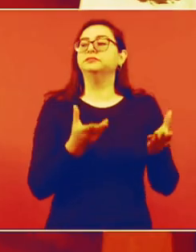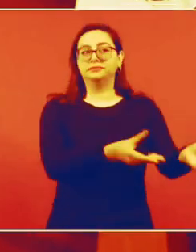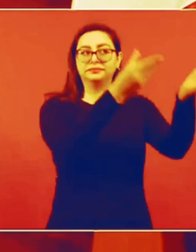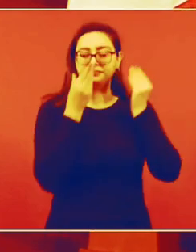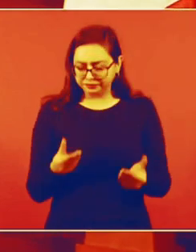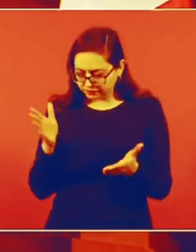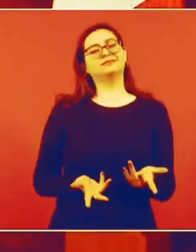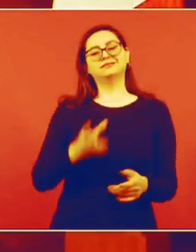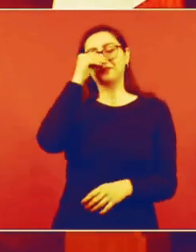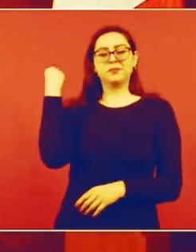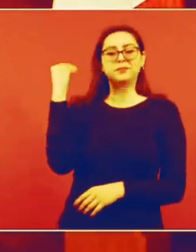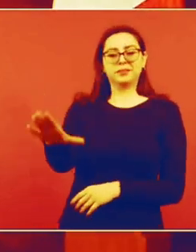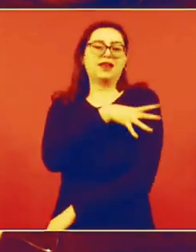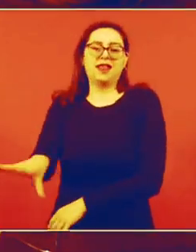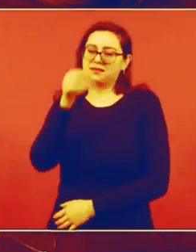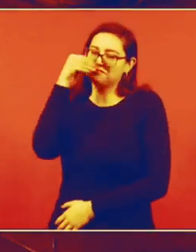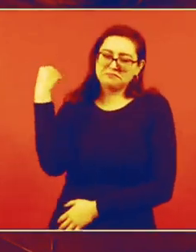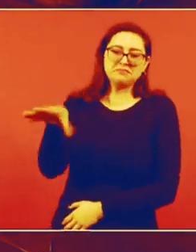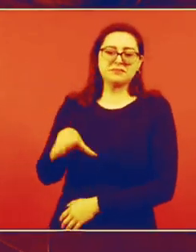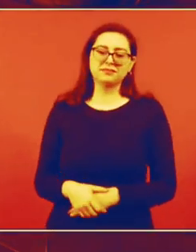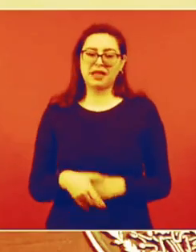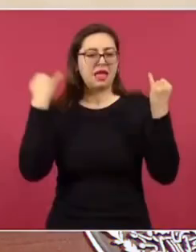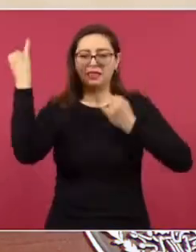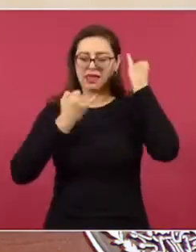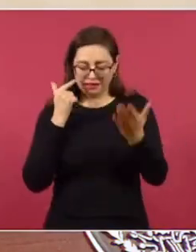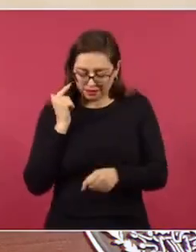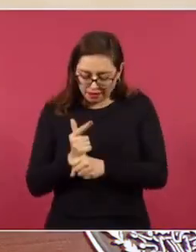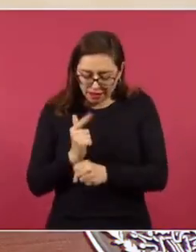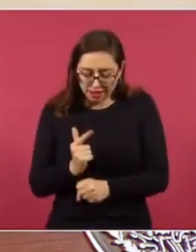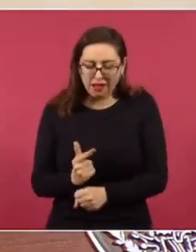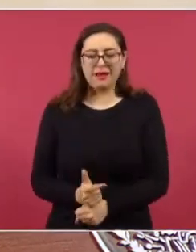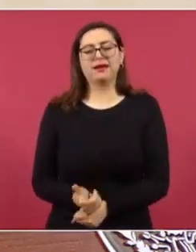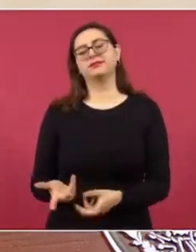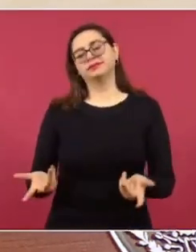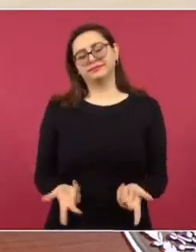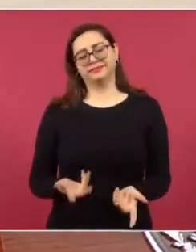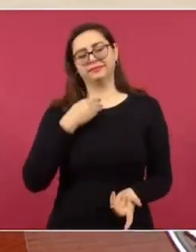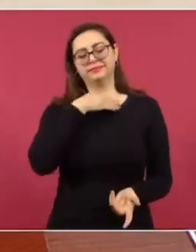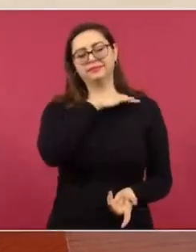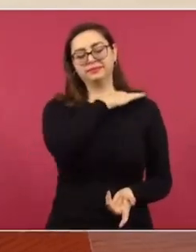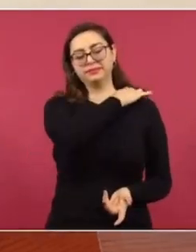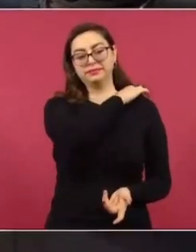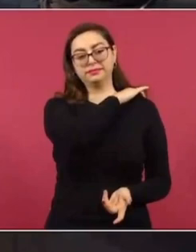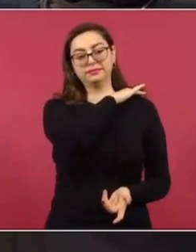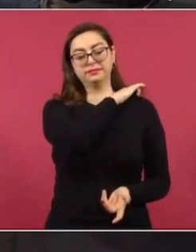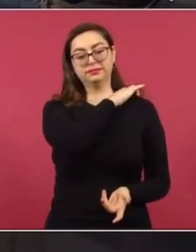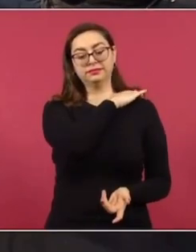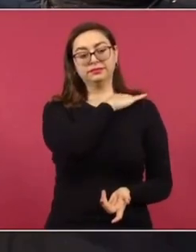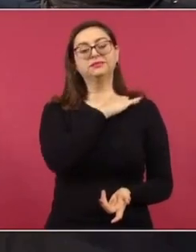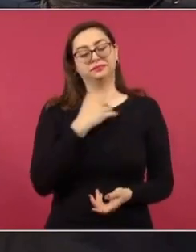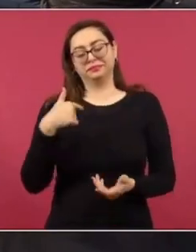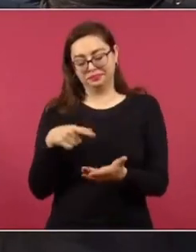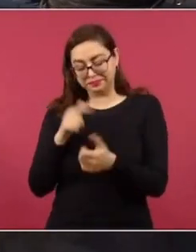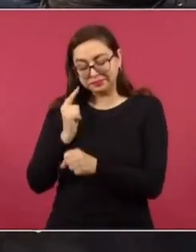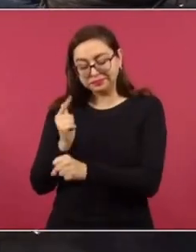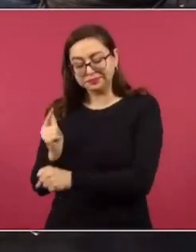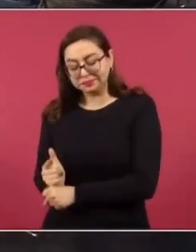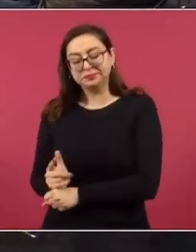cuenta que habían fabricado burdamente todas las acusaciones. Entonces, ellos también